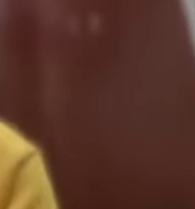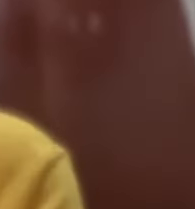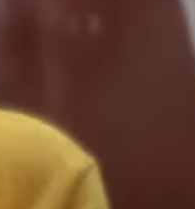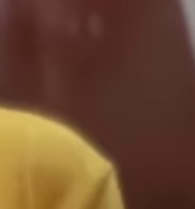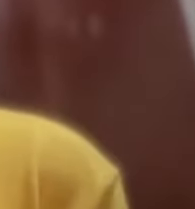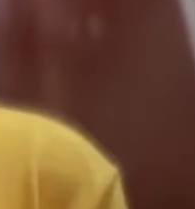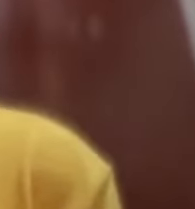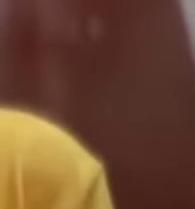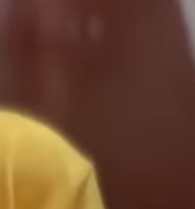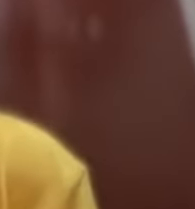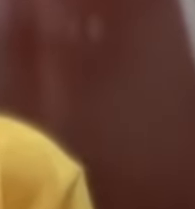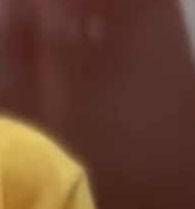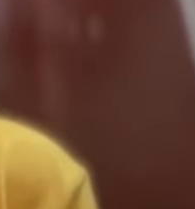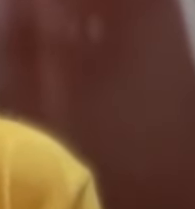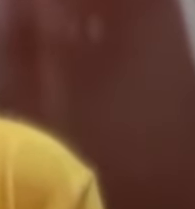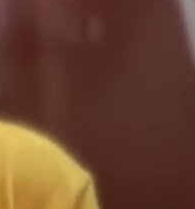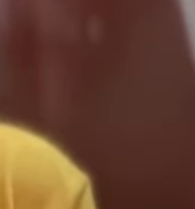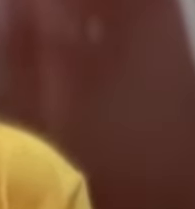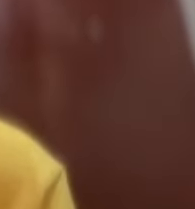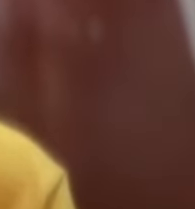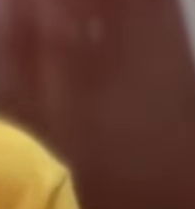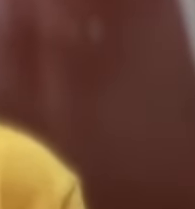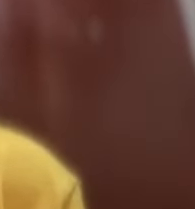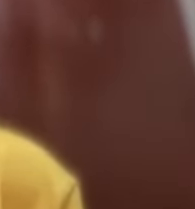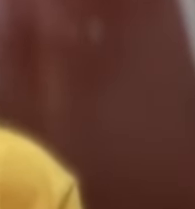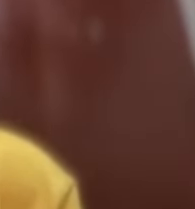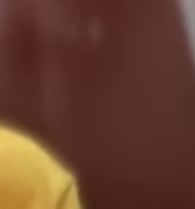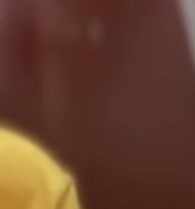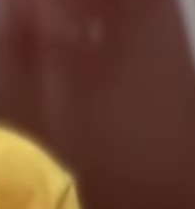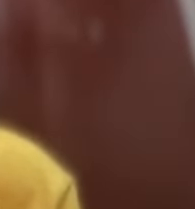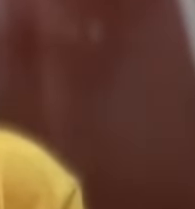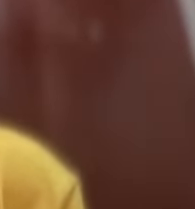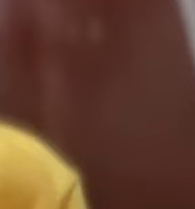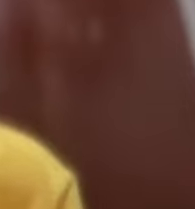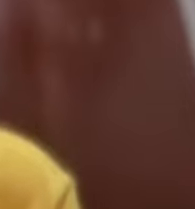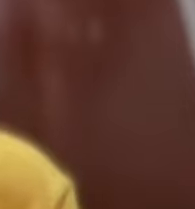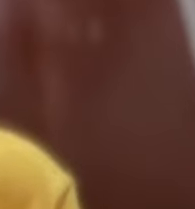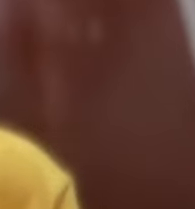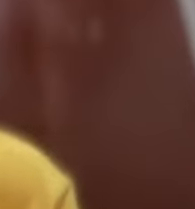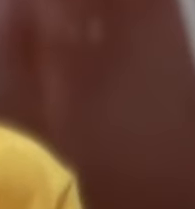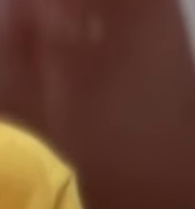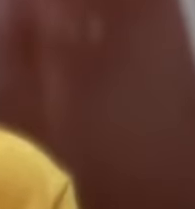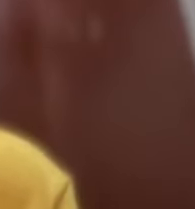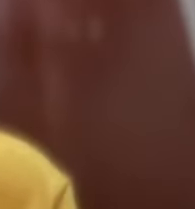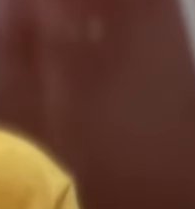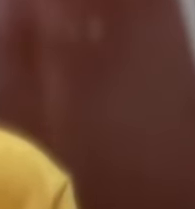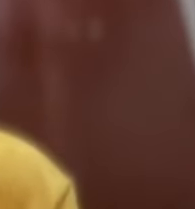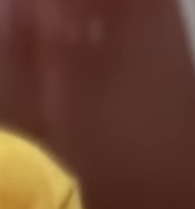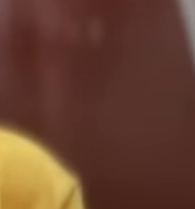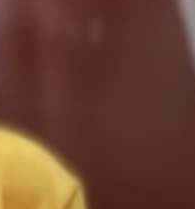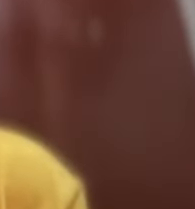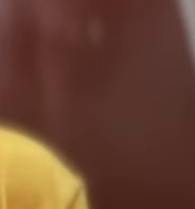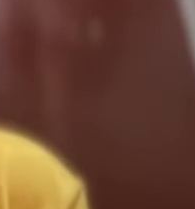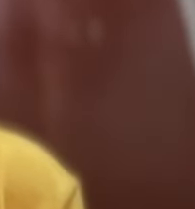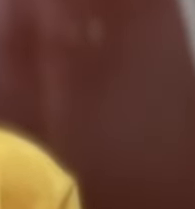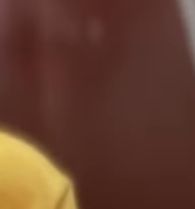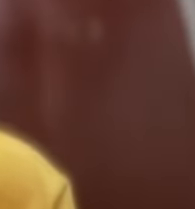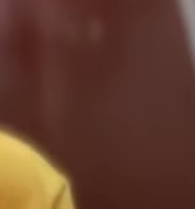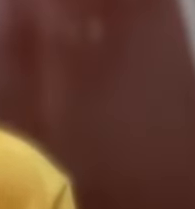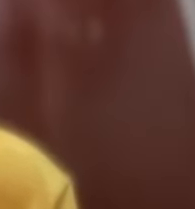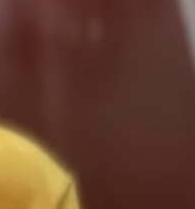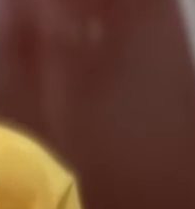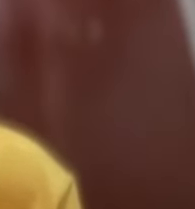Hola, hola, hola a todos. Bueno, señores y señoras, me encantados. Bueno, hoy, hoy 20 de julio, se instaló